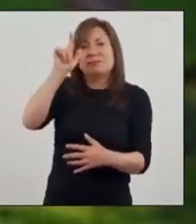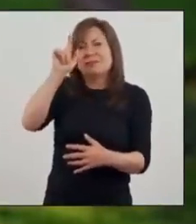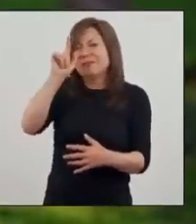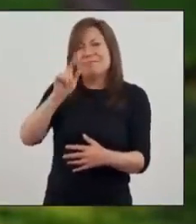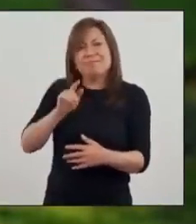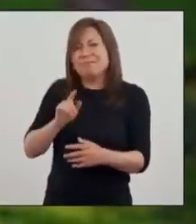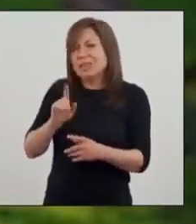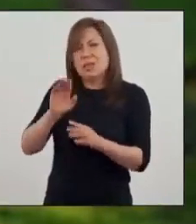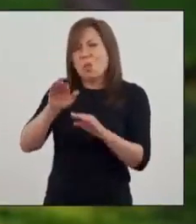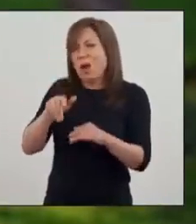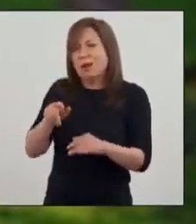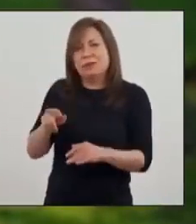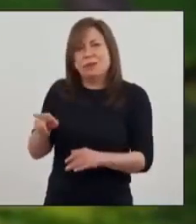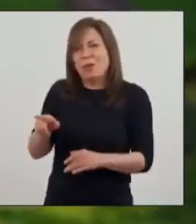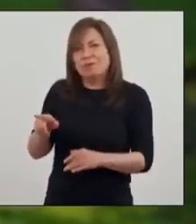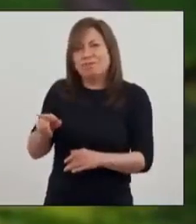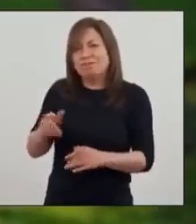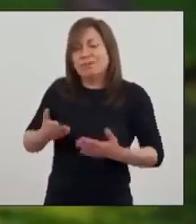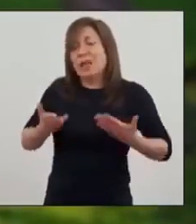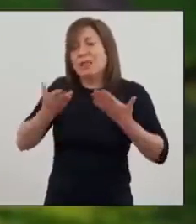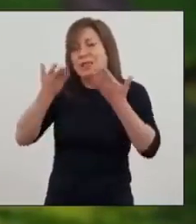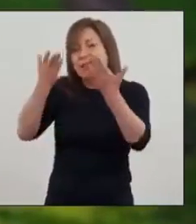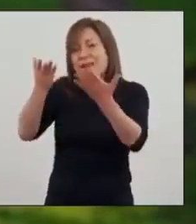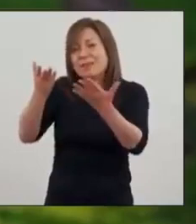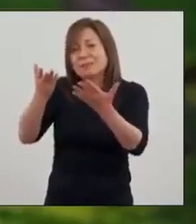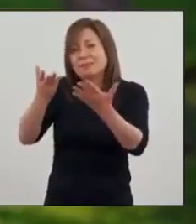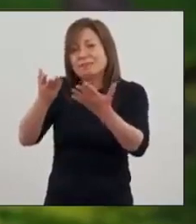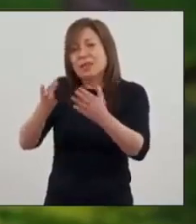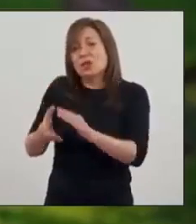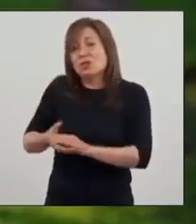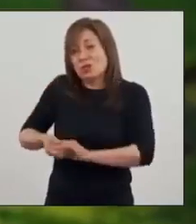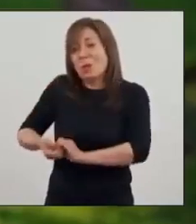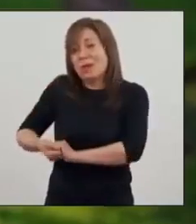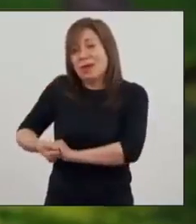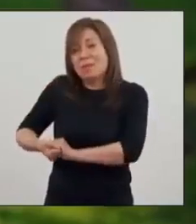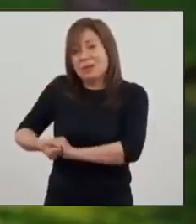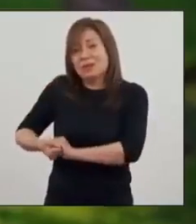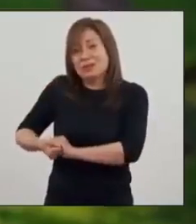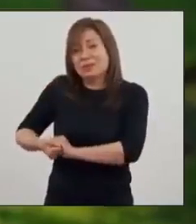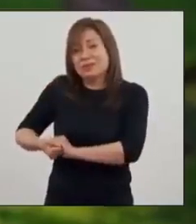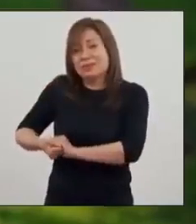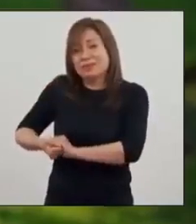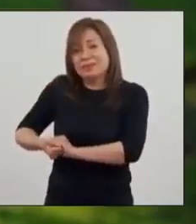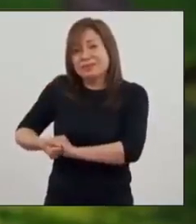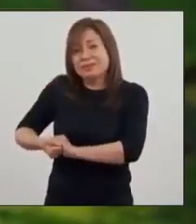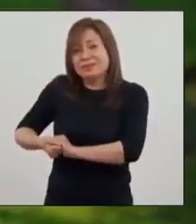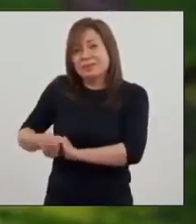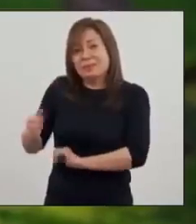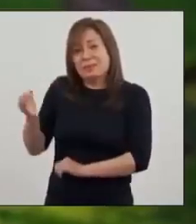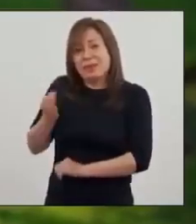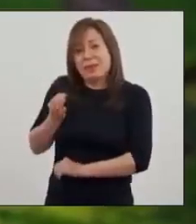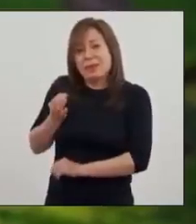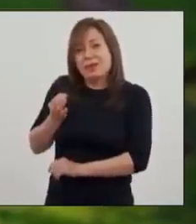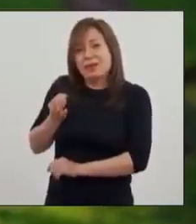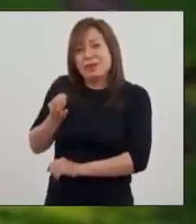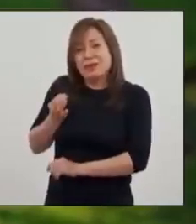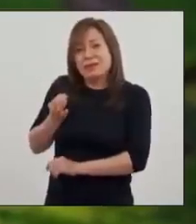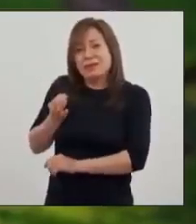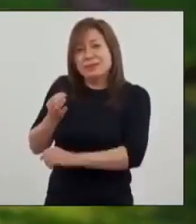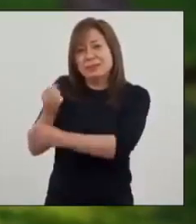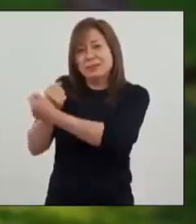él no va a quedar igual. Y se lo entregué. Le tomé la mano y me dijo,